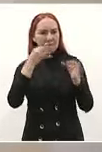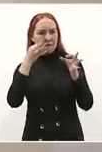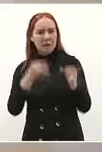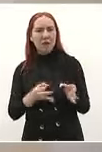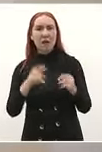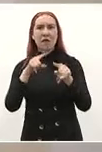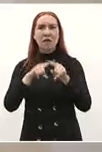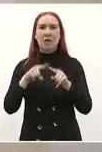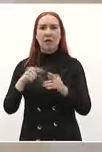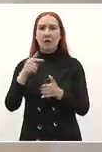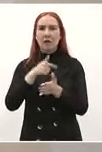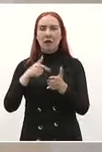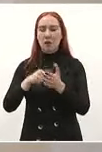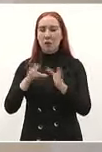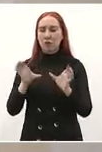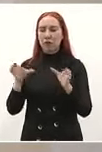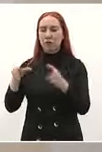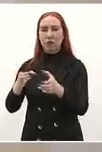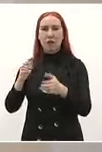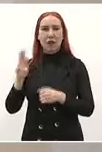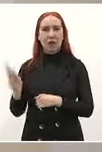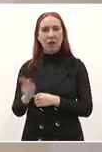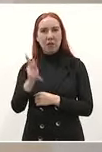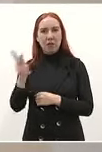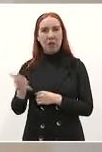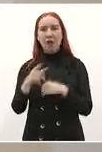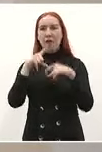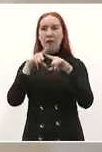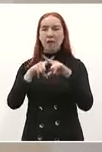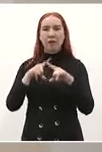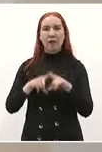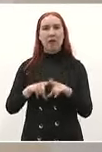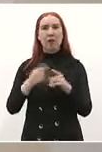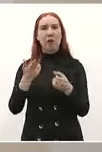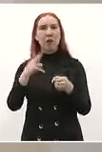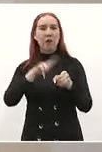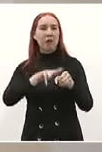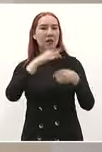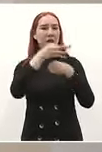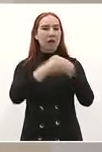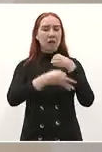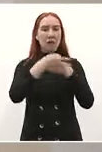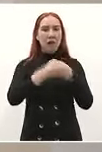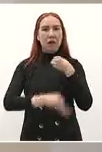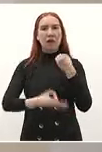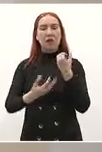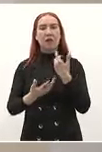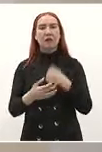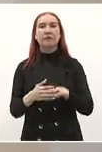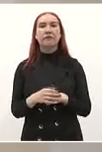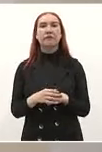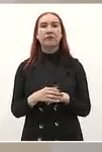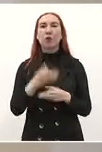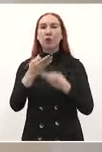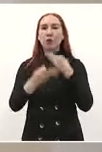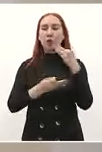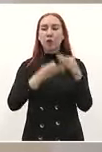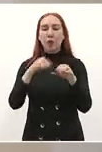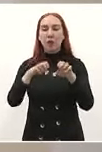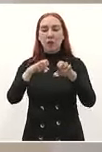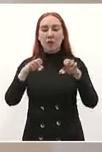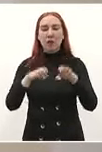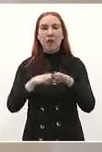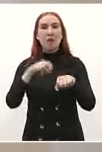rurales las clínicas los hospitales con médicos generales con médicos